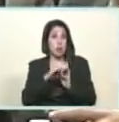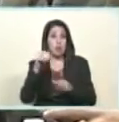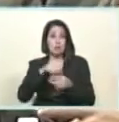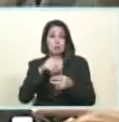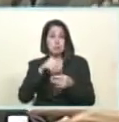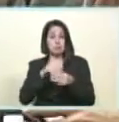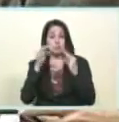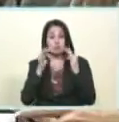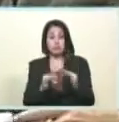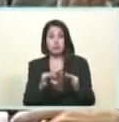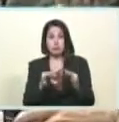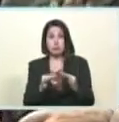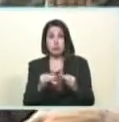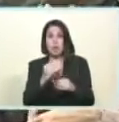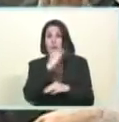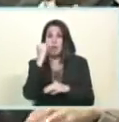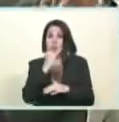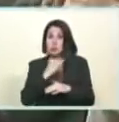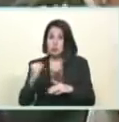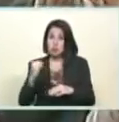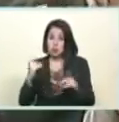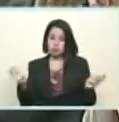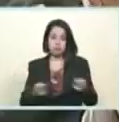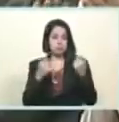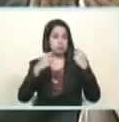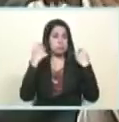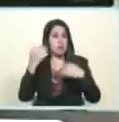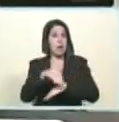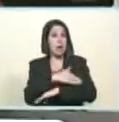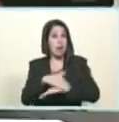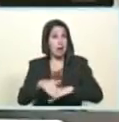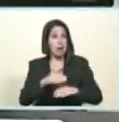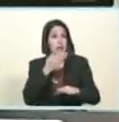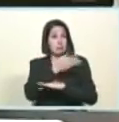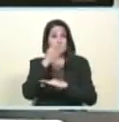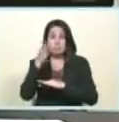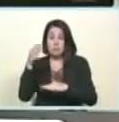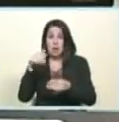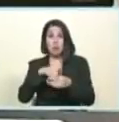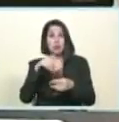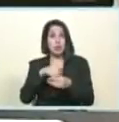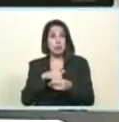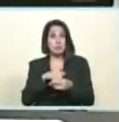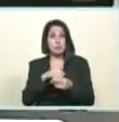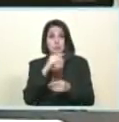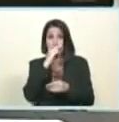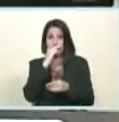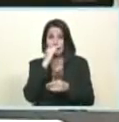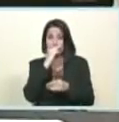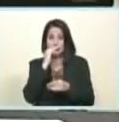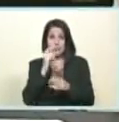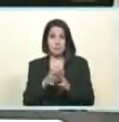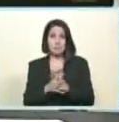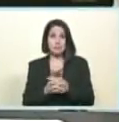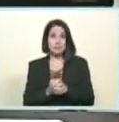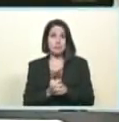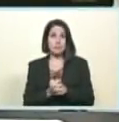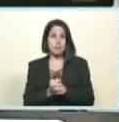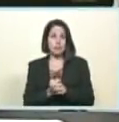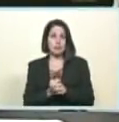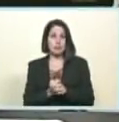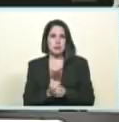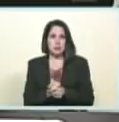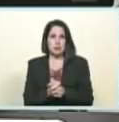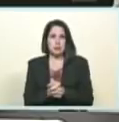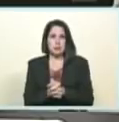de 50 de 100 todos los billetes para sacarlo para afuera yo he llamado que se utilice cada vez